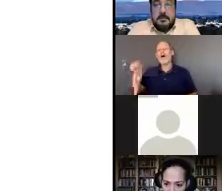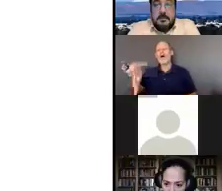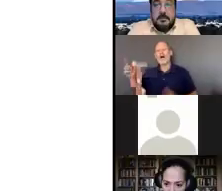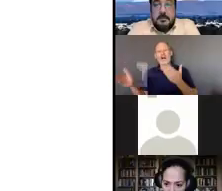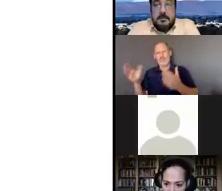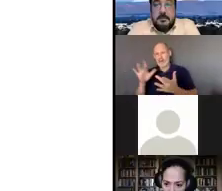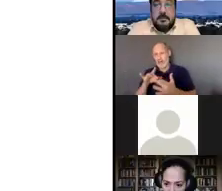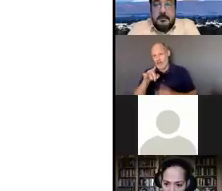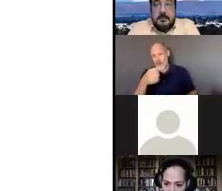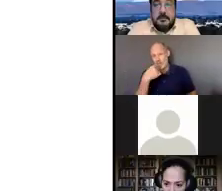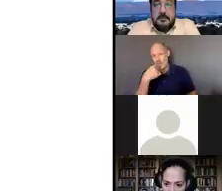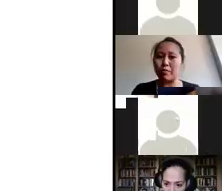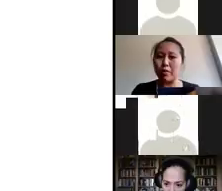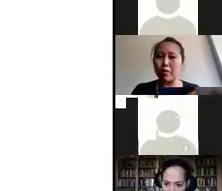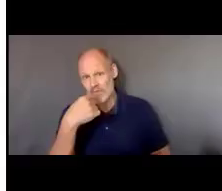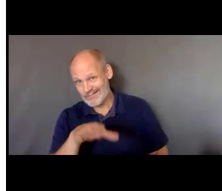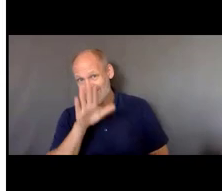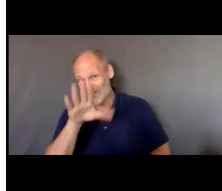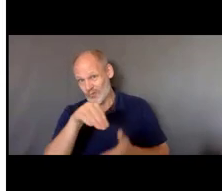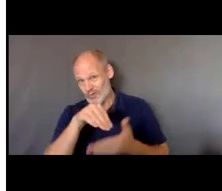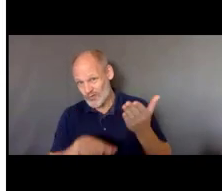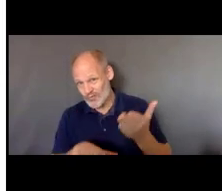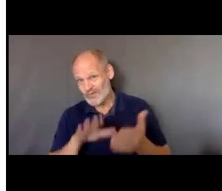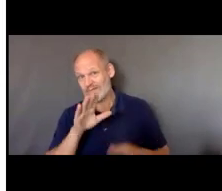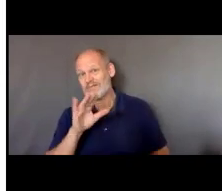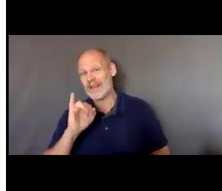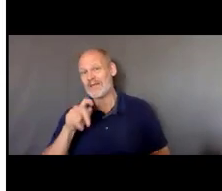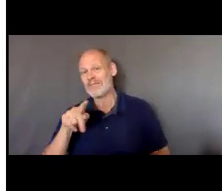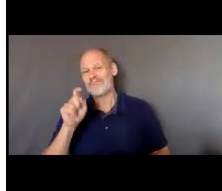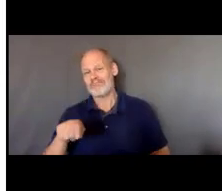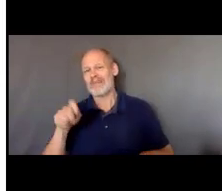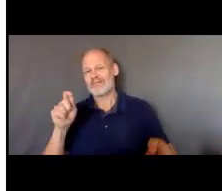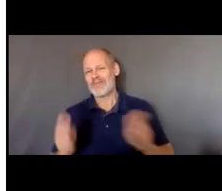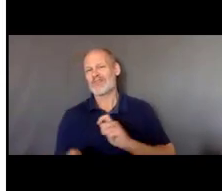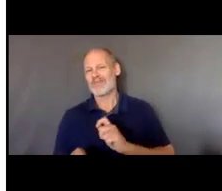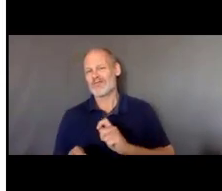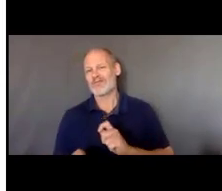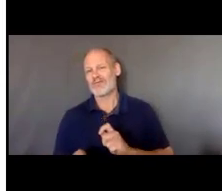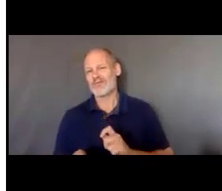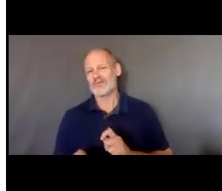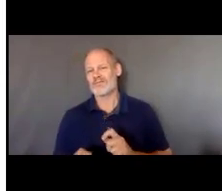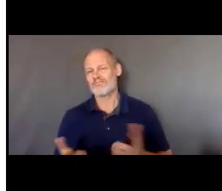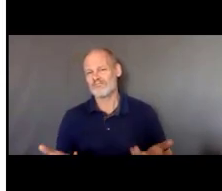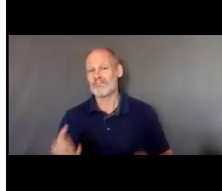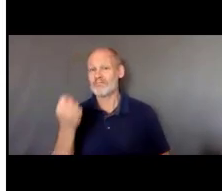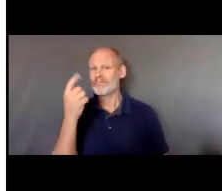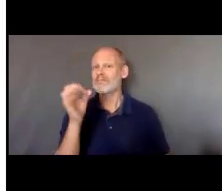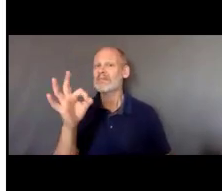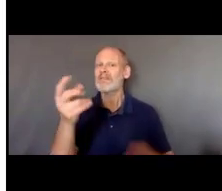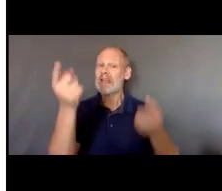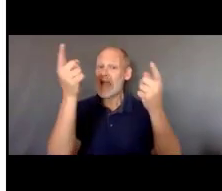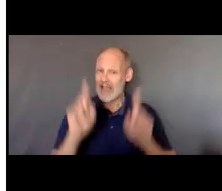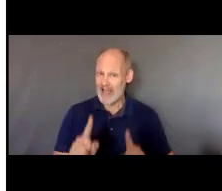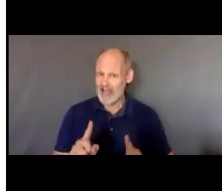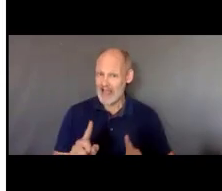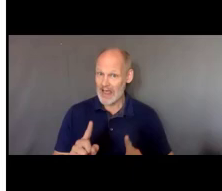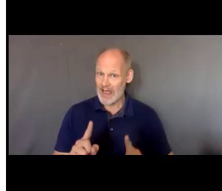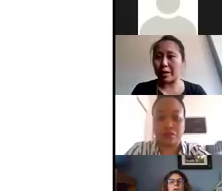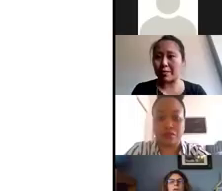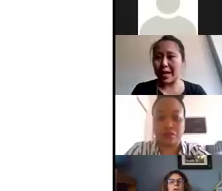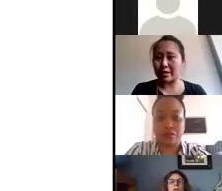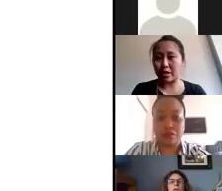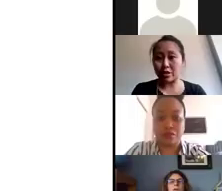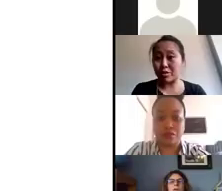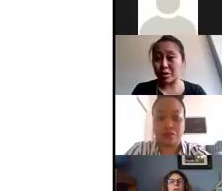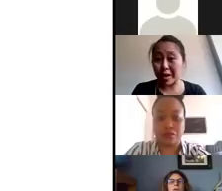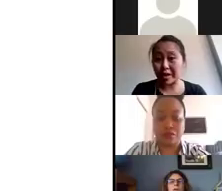durante la educación remota así que es importante hacer la distinción entre dos tipos de cambios que la escuela a